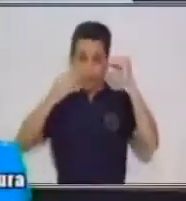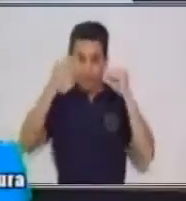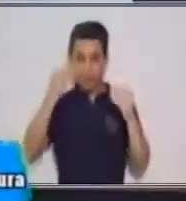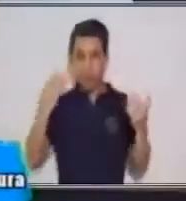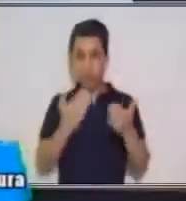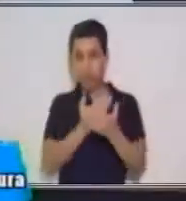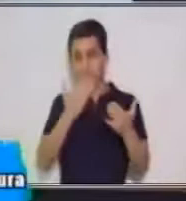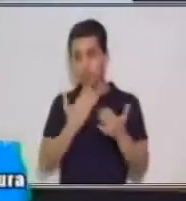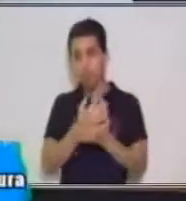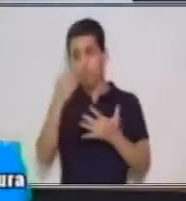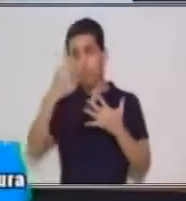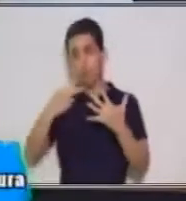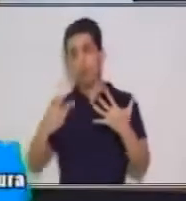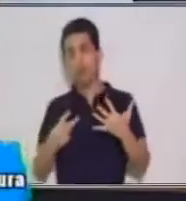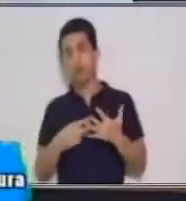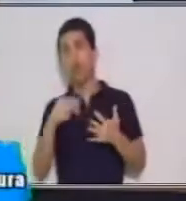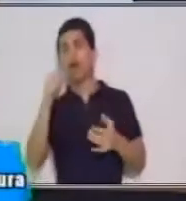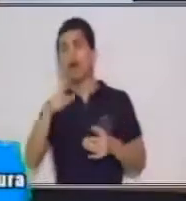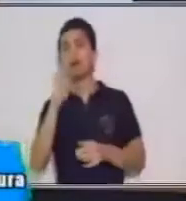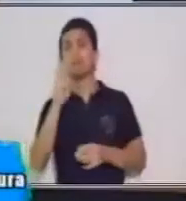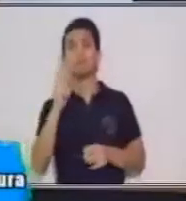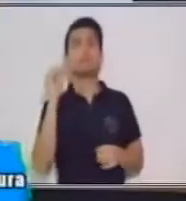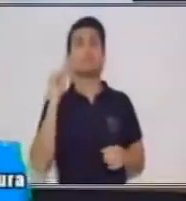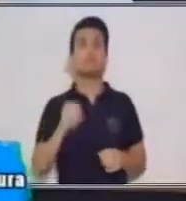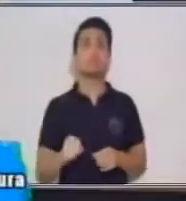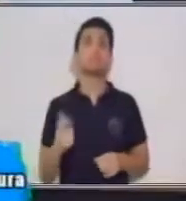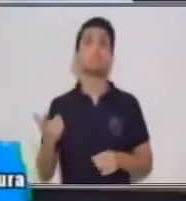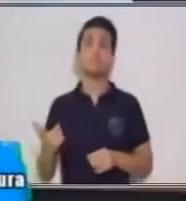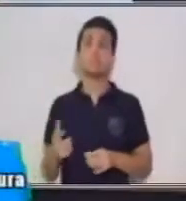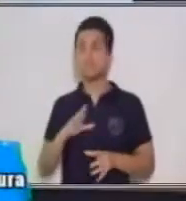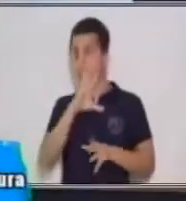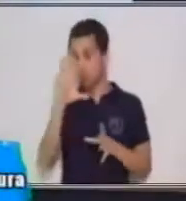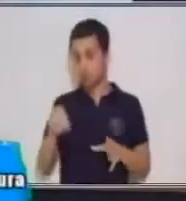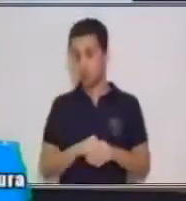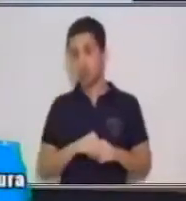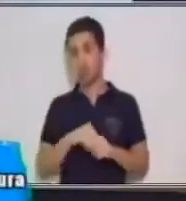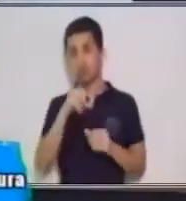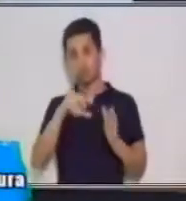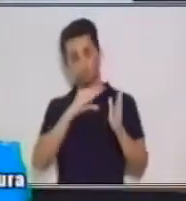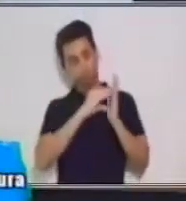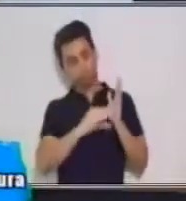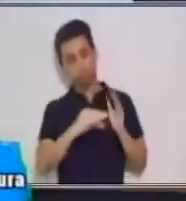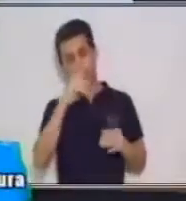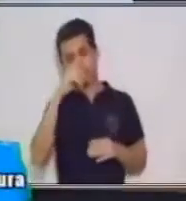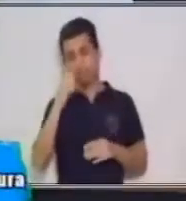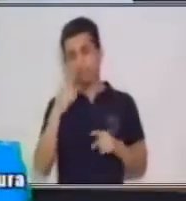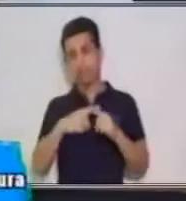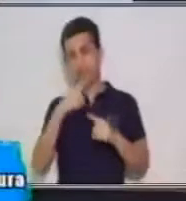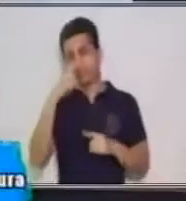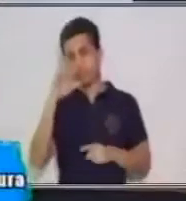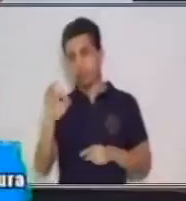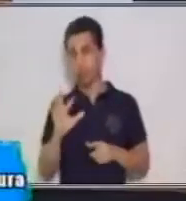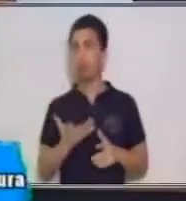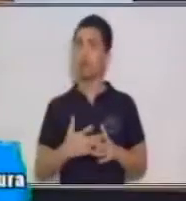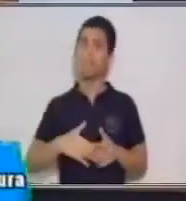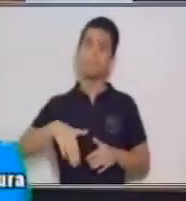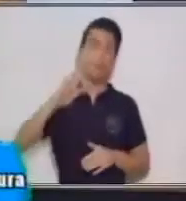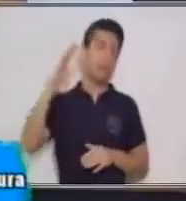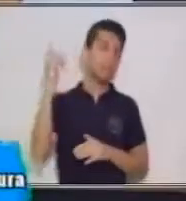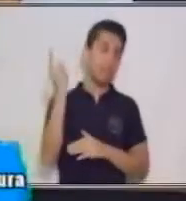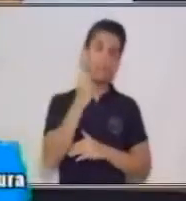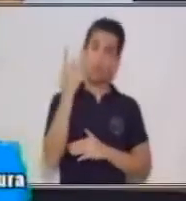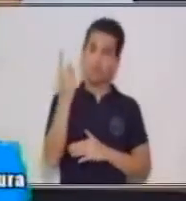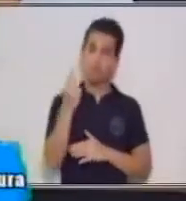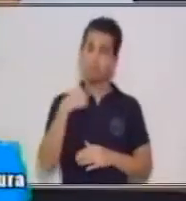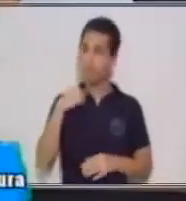vocabulario y esto me va a permitir crear un nuevo texto. Y más importante, que la lectura